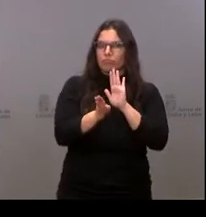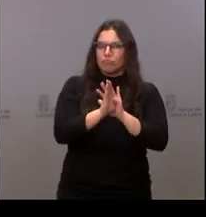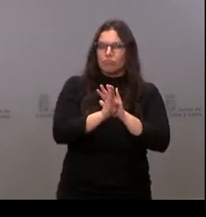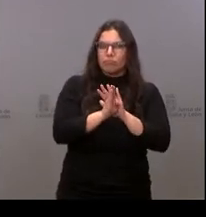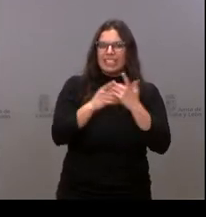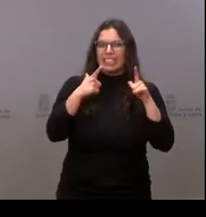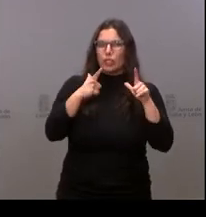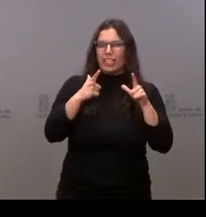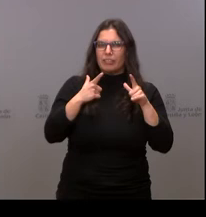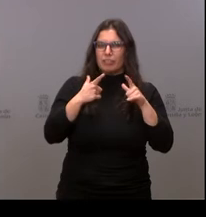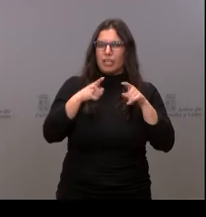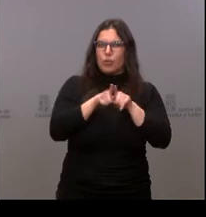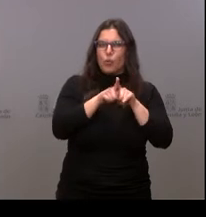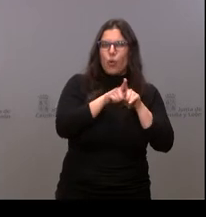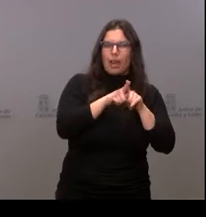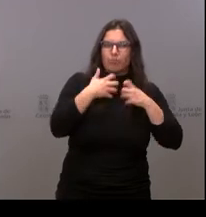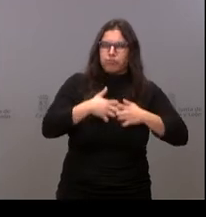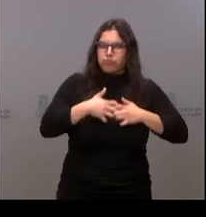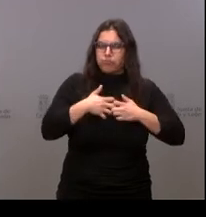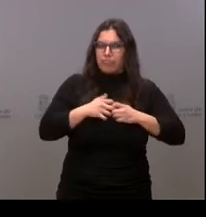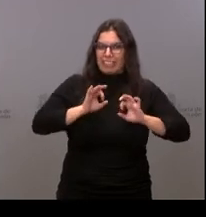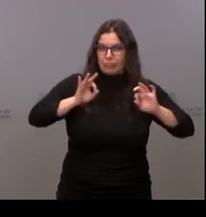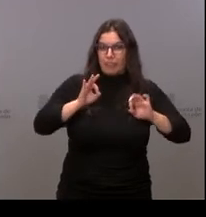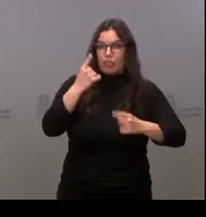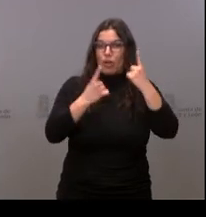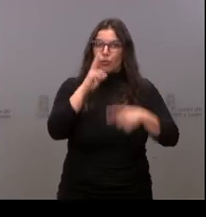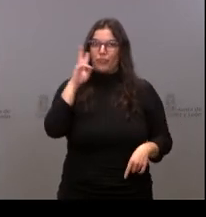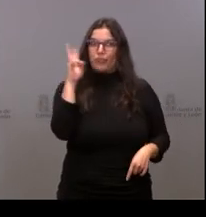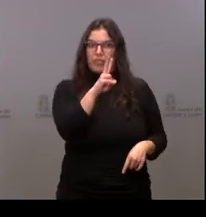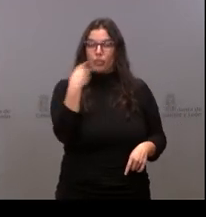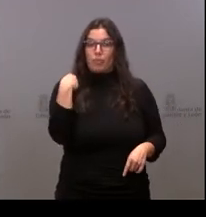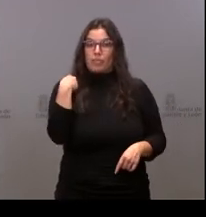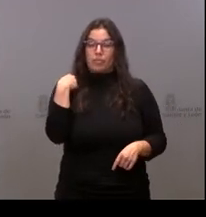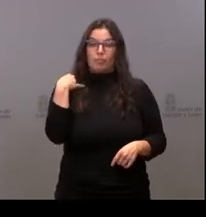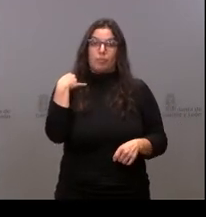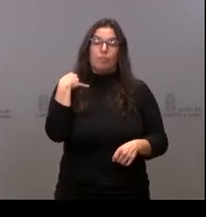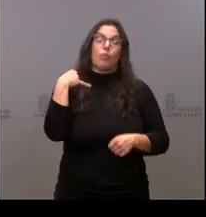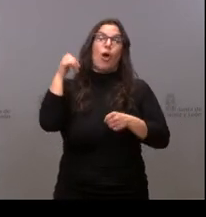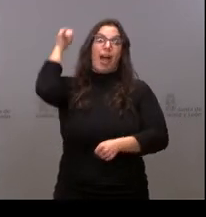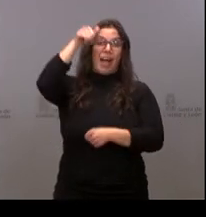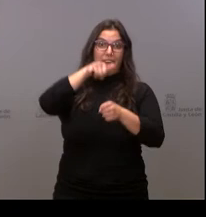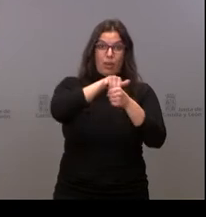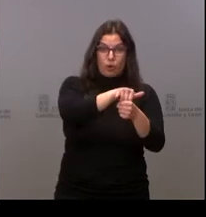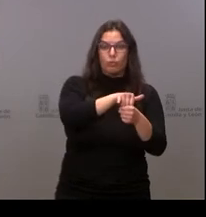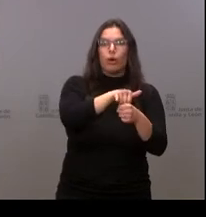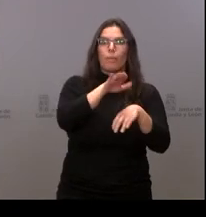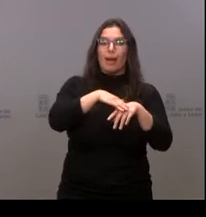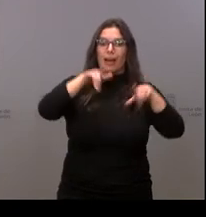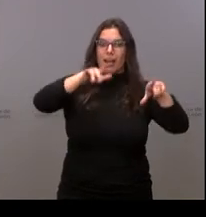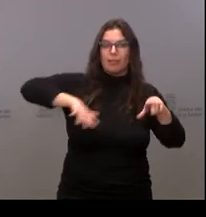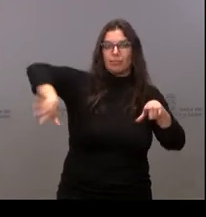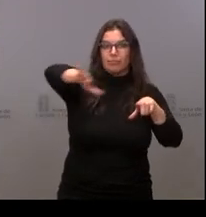específicos. Uno se mencionaba, y han salido imágenes, el aeronáutico para mejorar las instalaciones